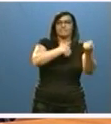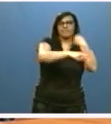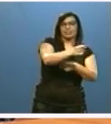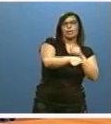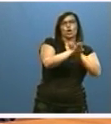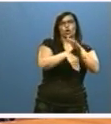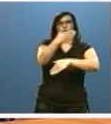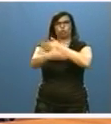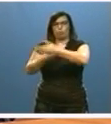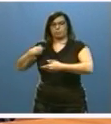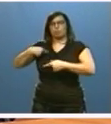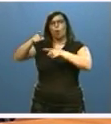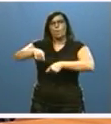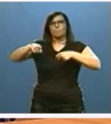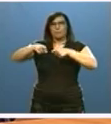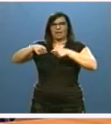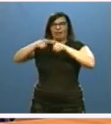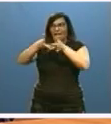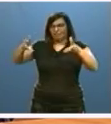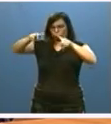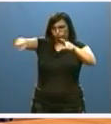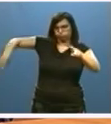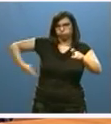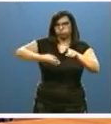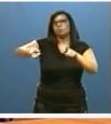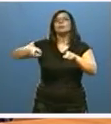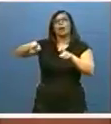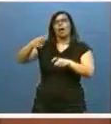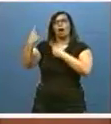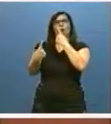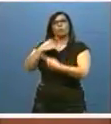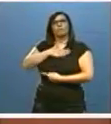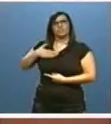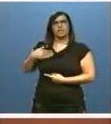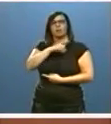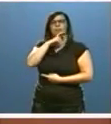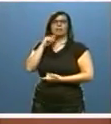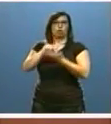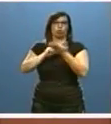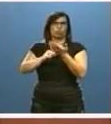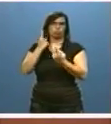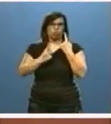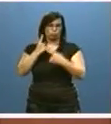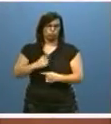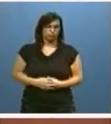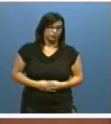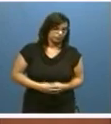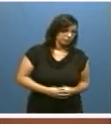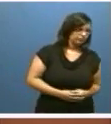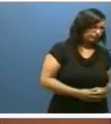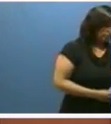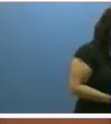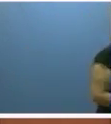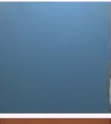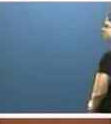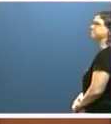explotación a cielo abierto para la cual hay postores con el mantenimiento de una buena parte de la plantilla. En el día de hoy la Junta formalizará con la